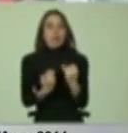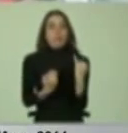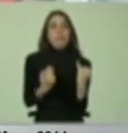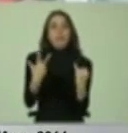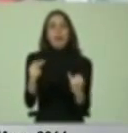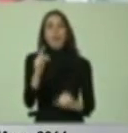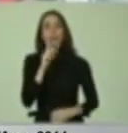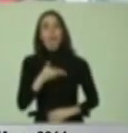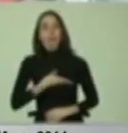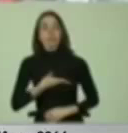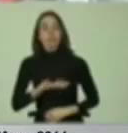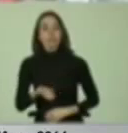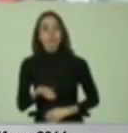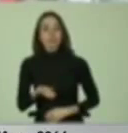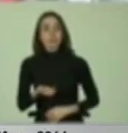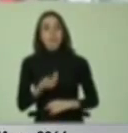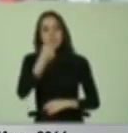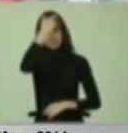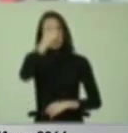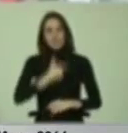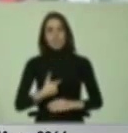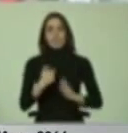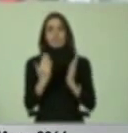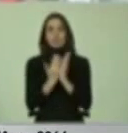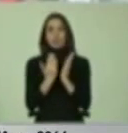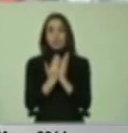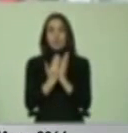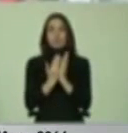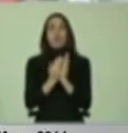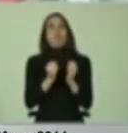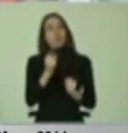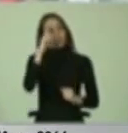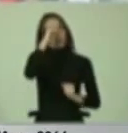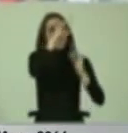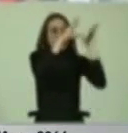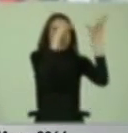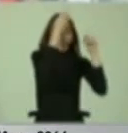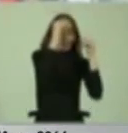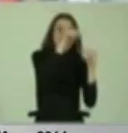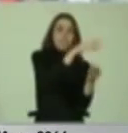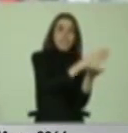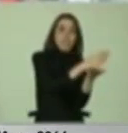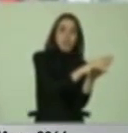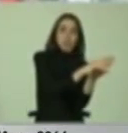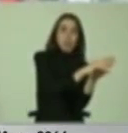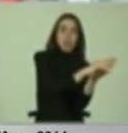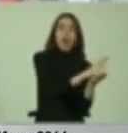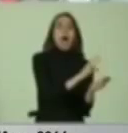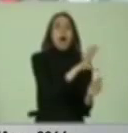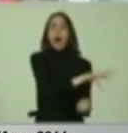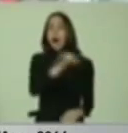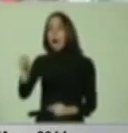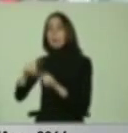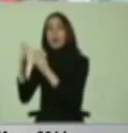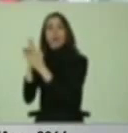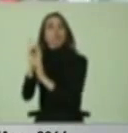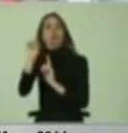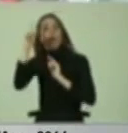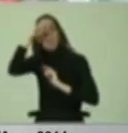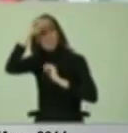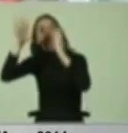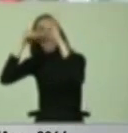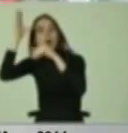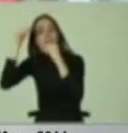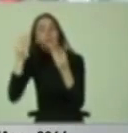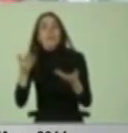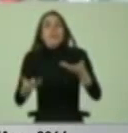se brindan. De tal manera que el mismo estudiante puede tener dificultades de aprendizaje en una escuela y no tenerlas en otra, dependiendo cómo